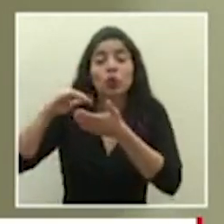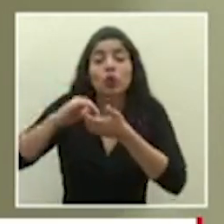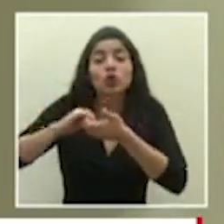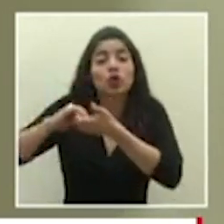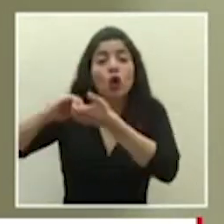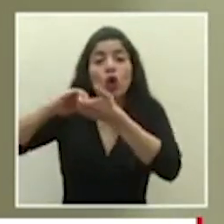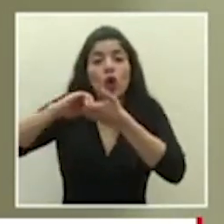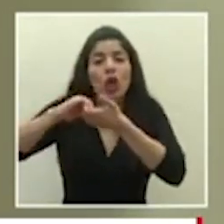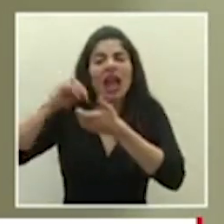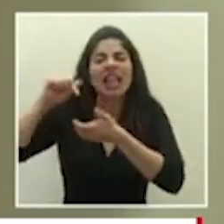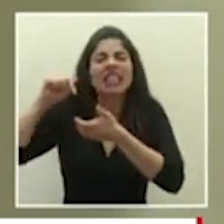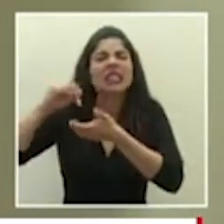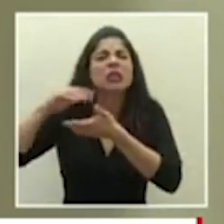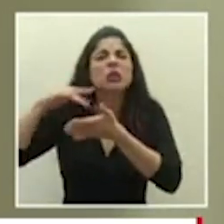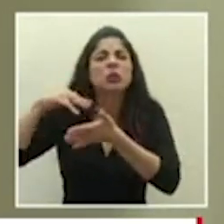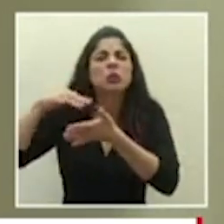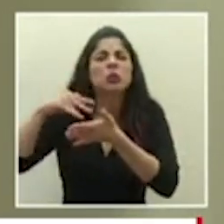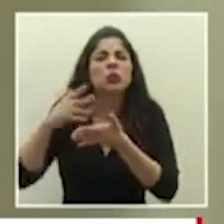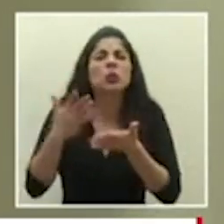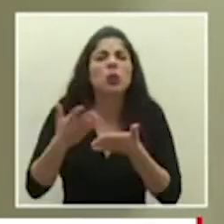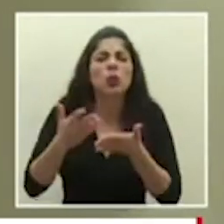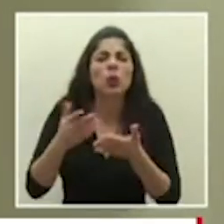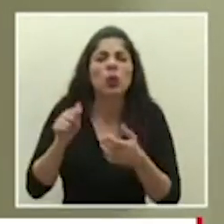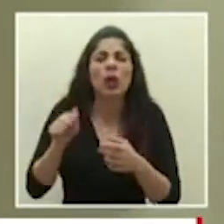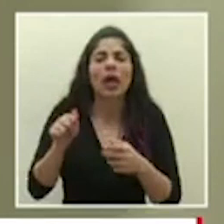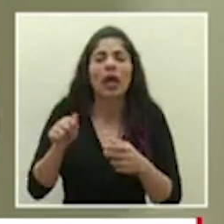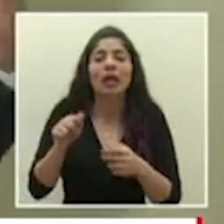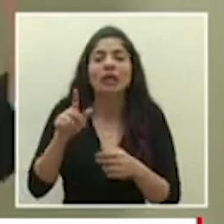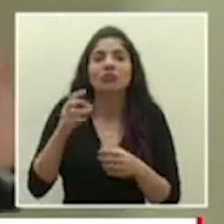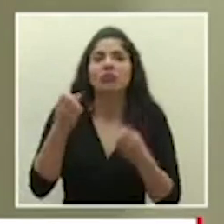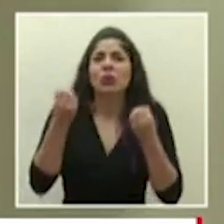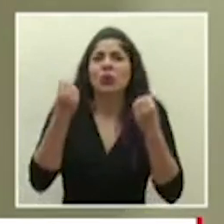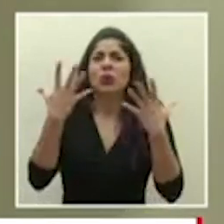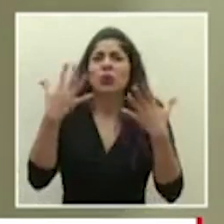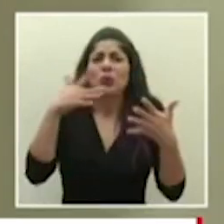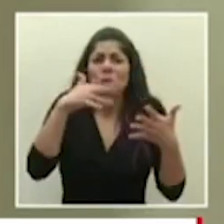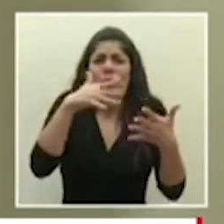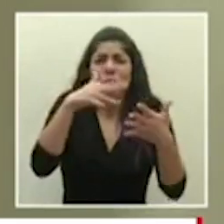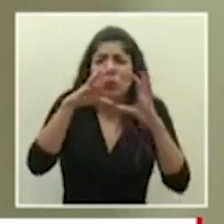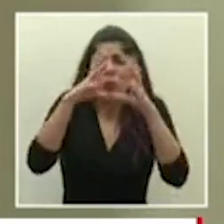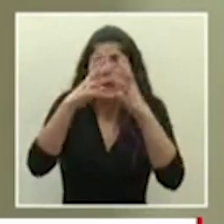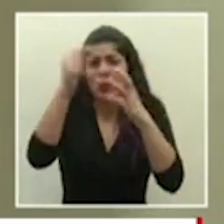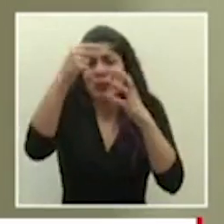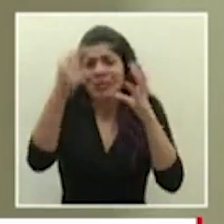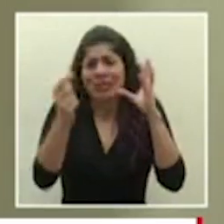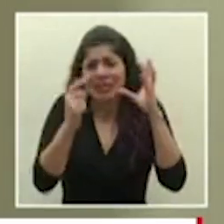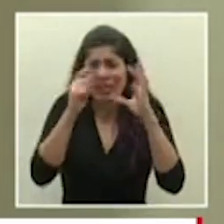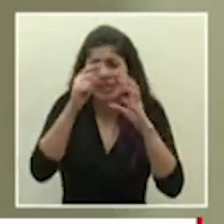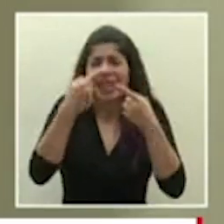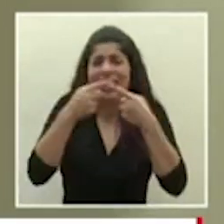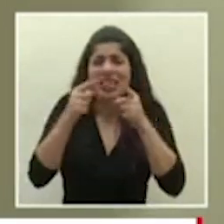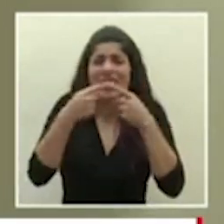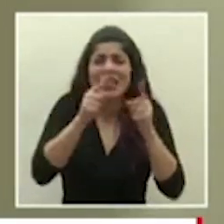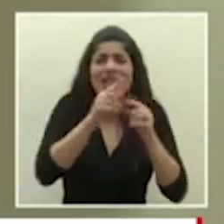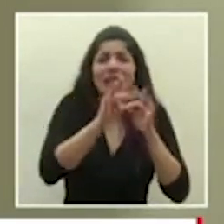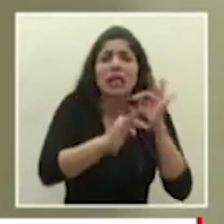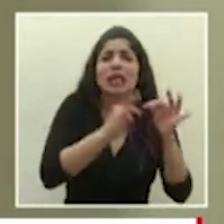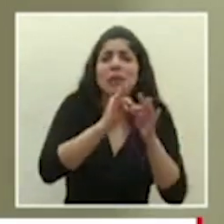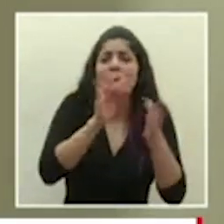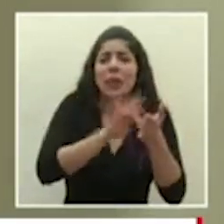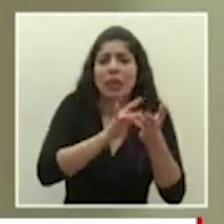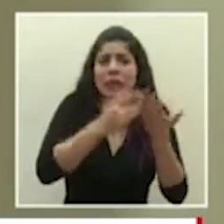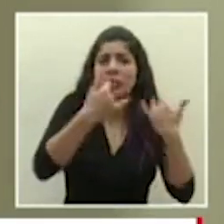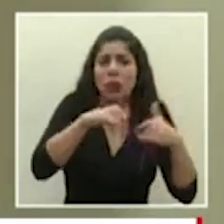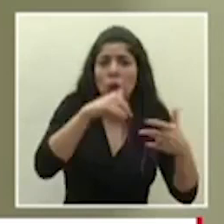que es un estudio que realmente son cientos de estudios en todo el mundo de diferentes tipos de medicamentos